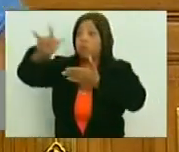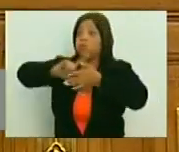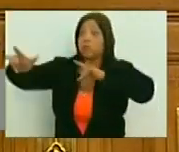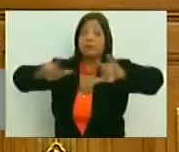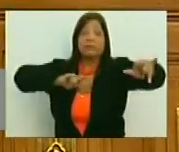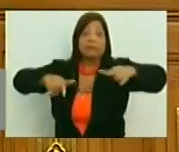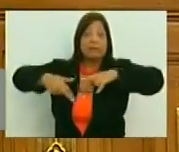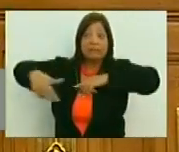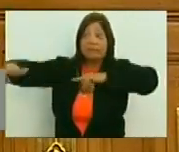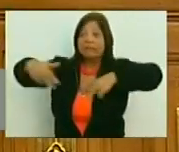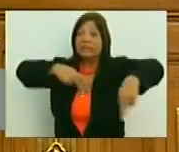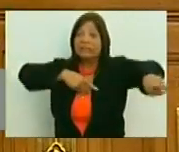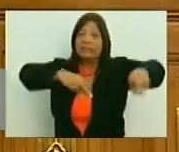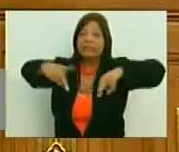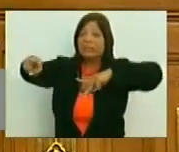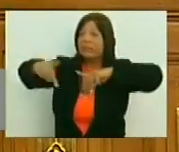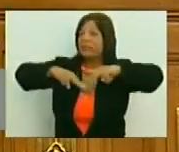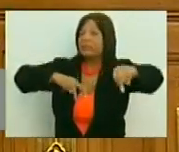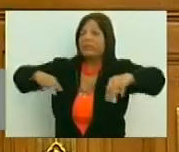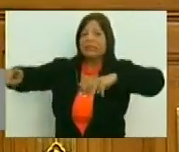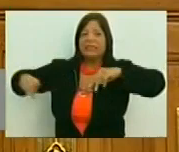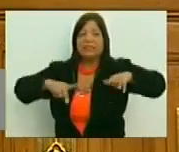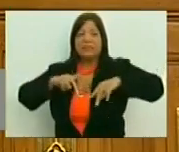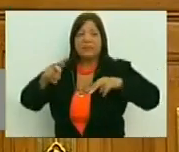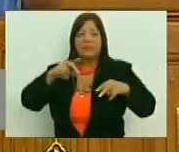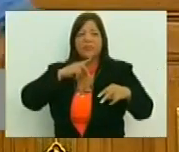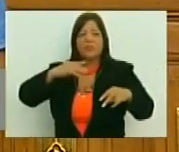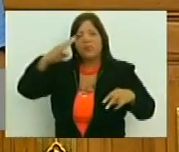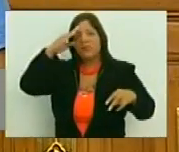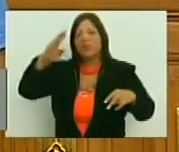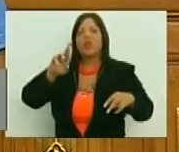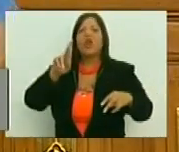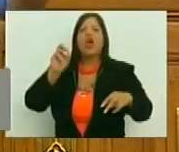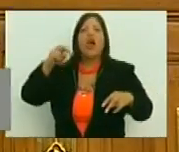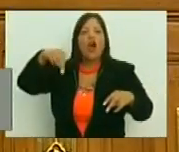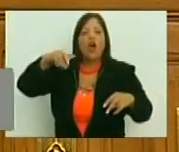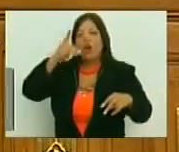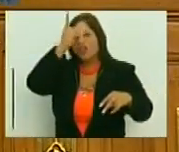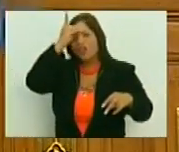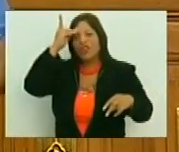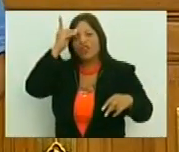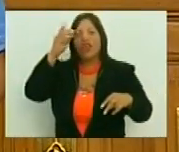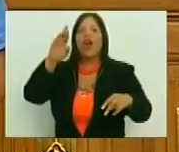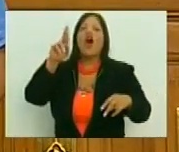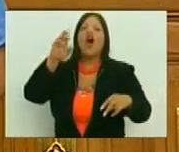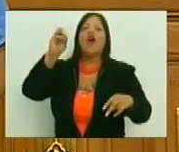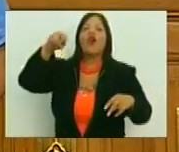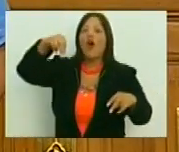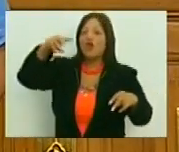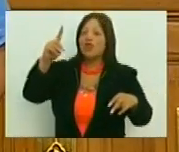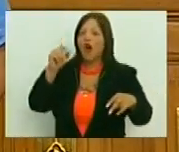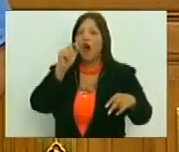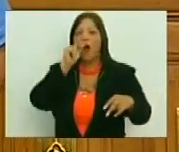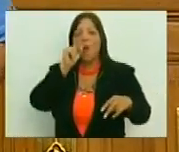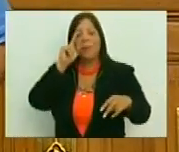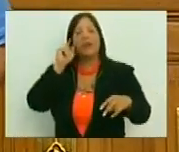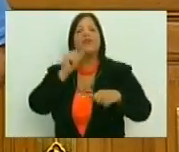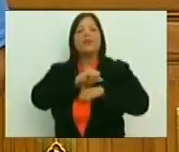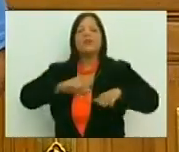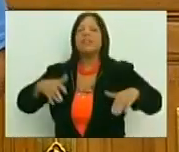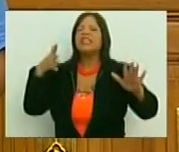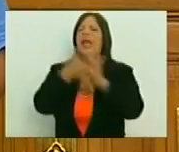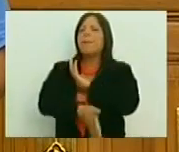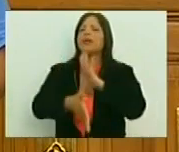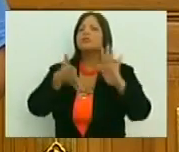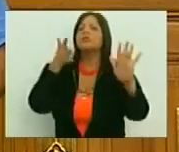y en Pantano de Vargas, por ahí Rondón, ese que le gusta nombrar tanto a Yosdado, es por aquí de Espino, cerca de la Pascua, ¿qué pasó